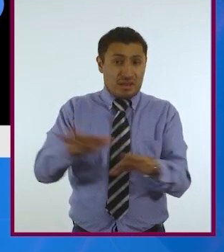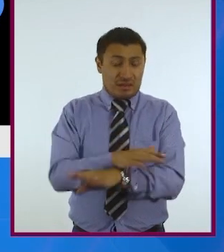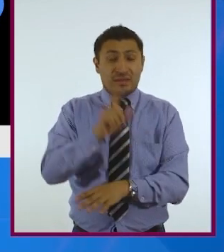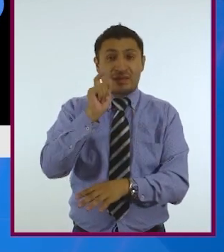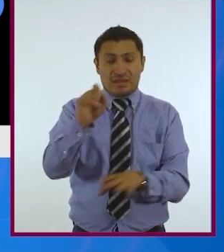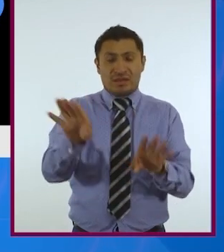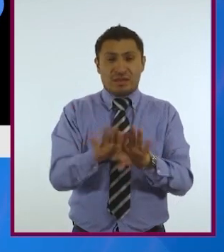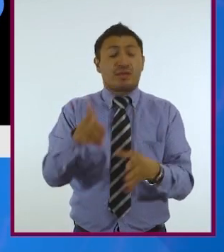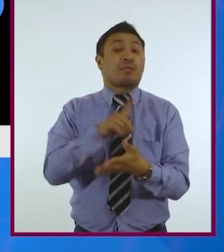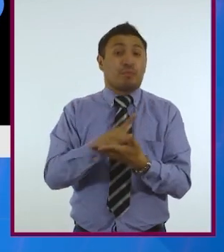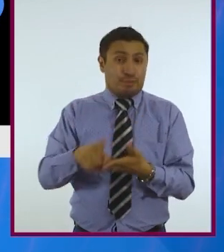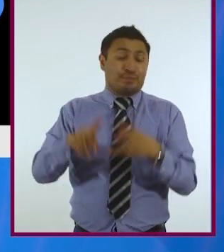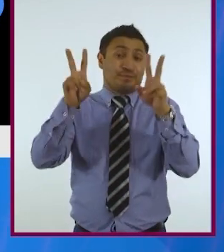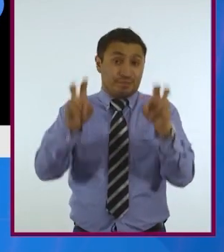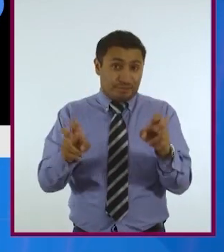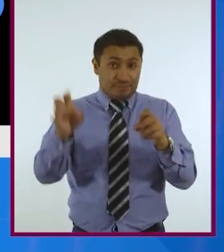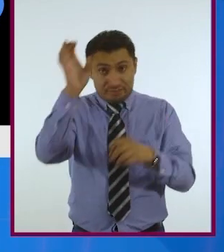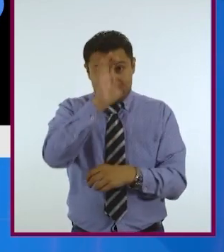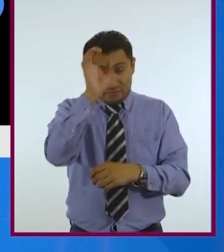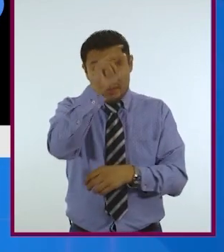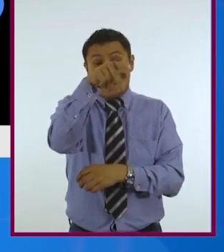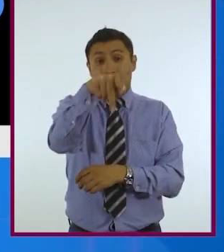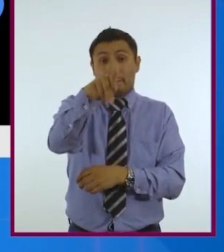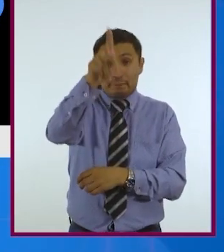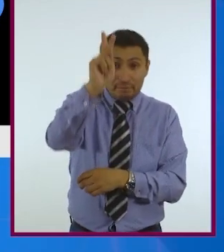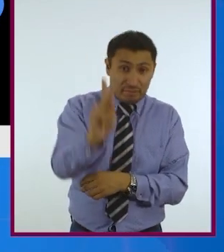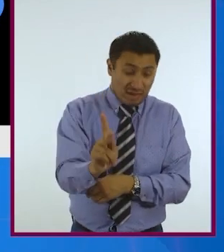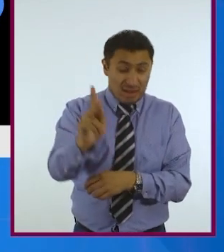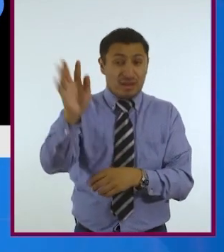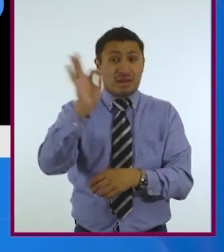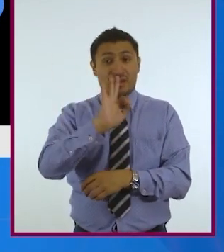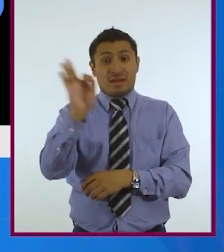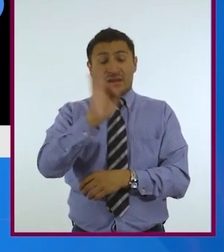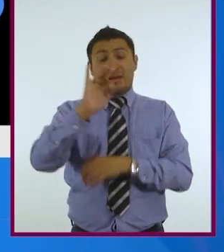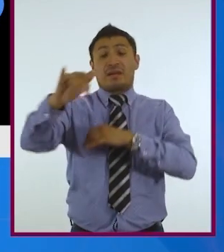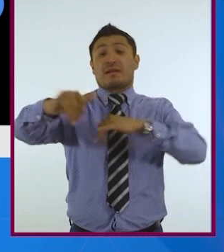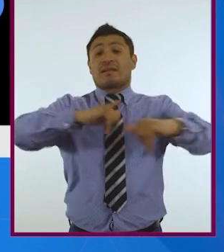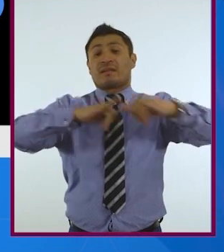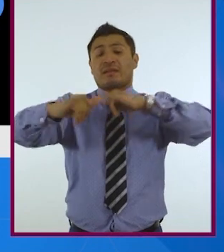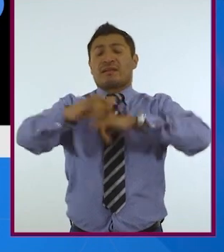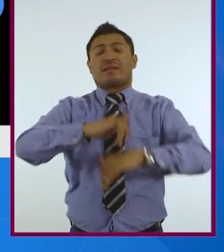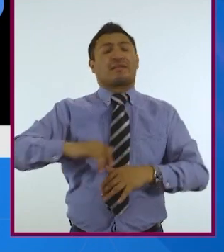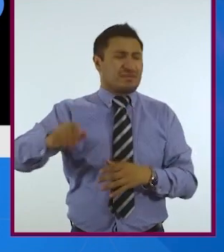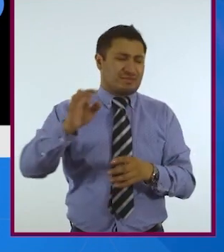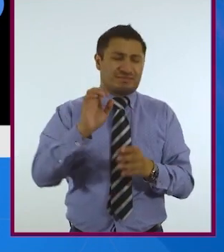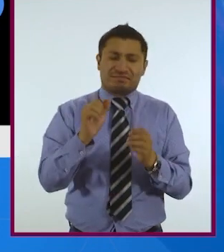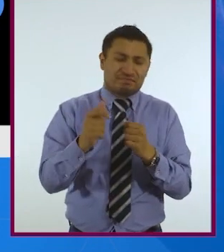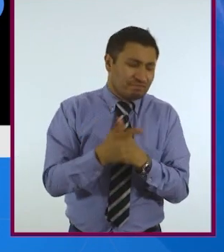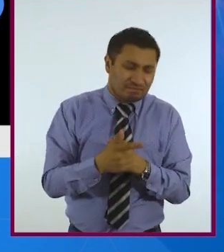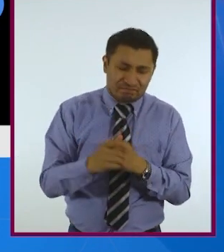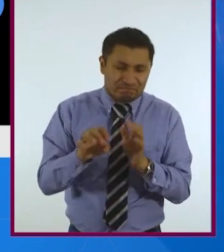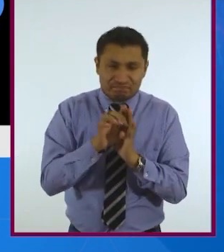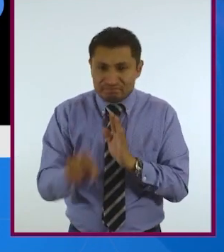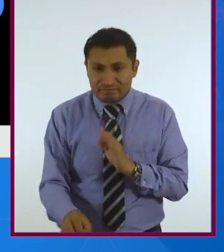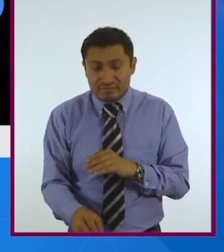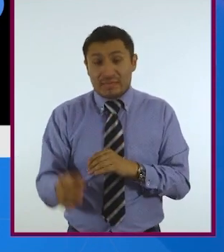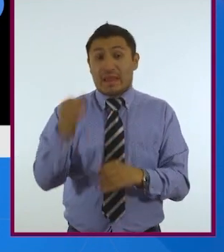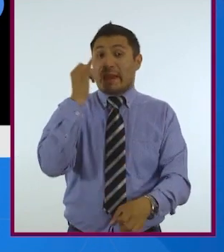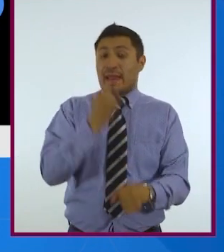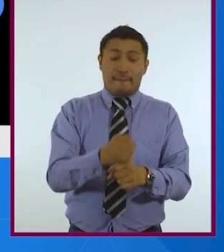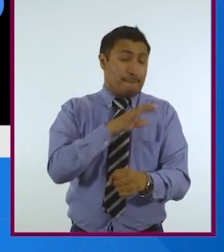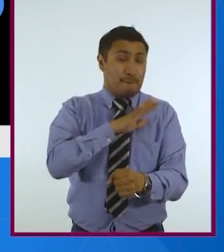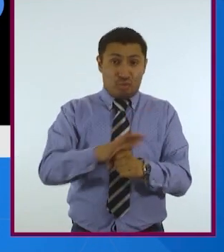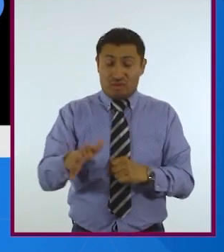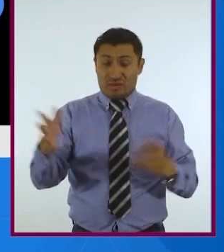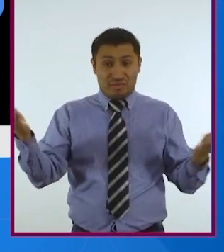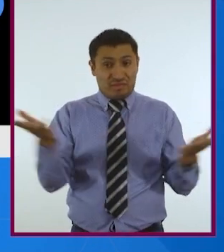el ámbito del derecho. Pero si geográficamente, por decir algo, es imposible llevar